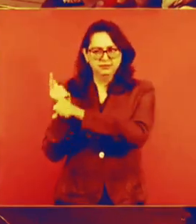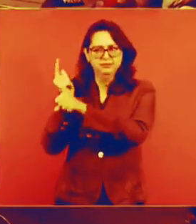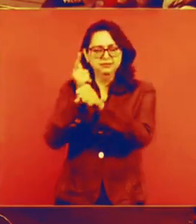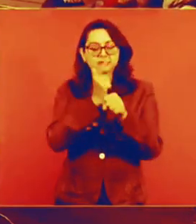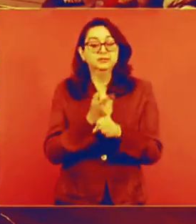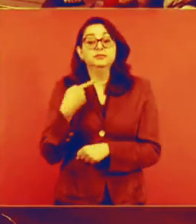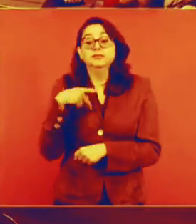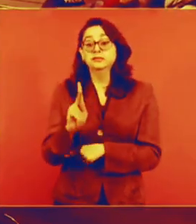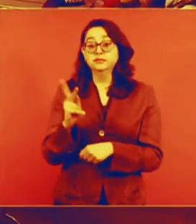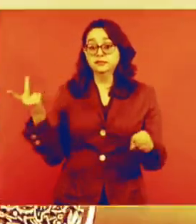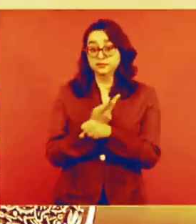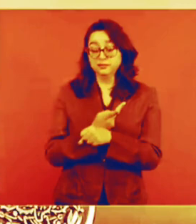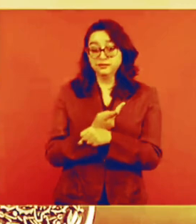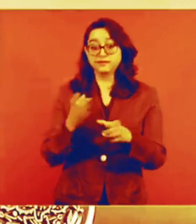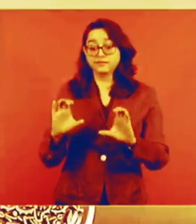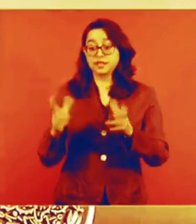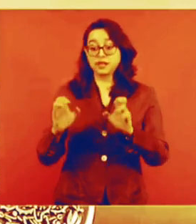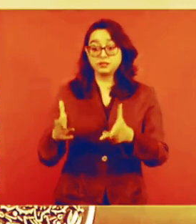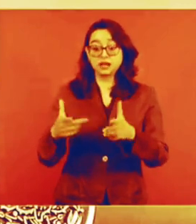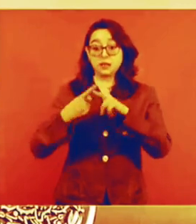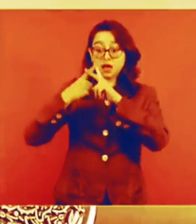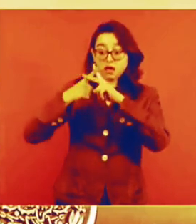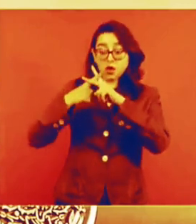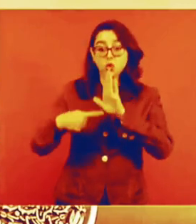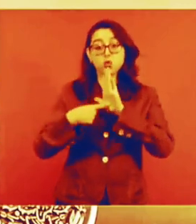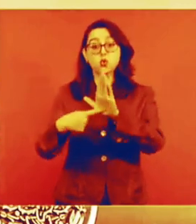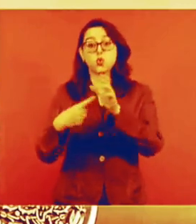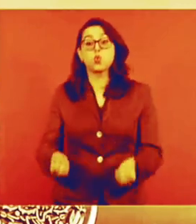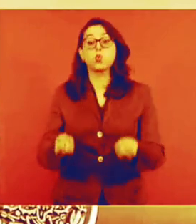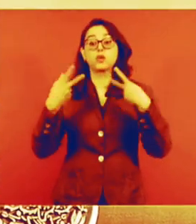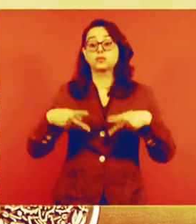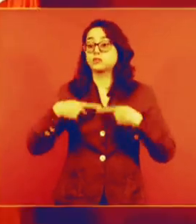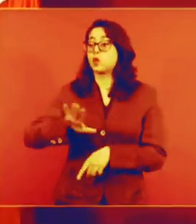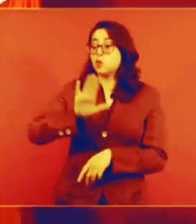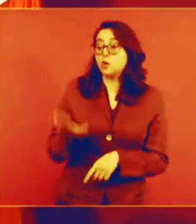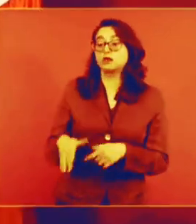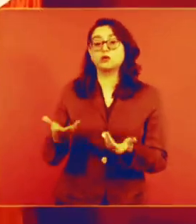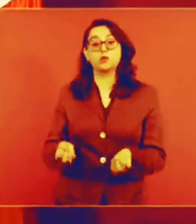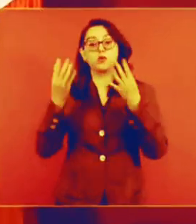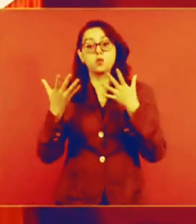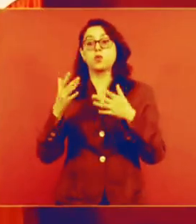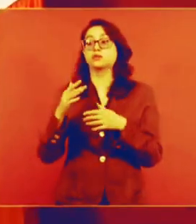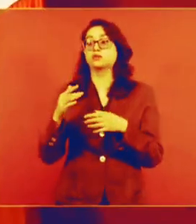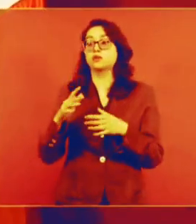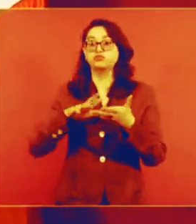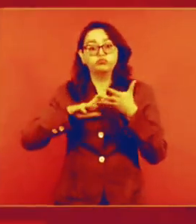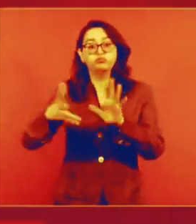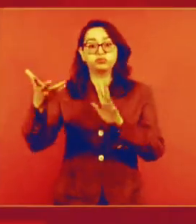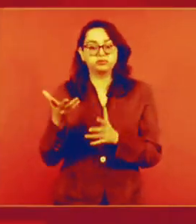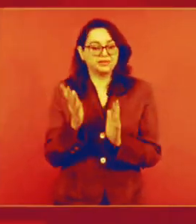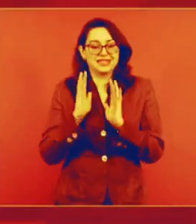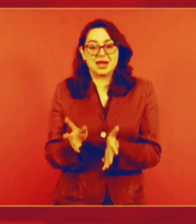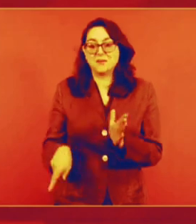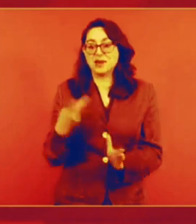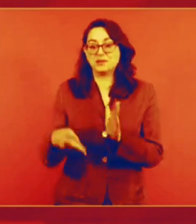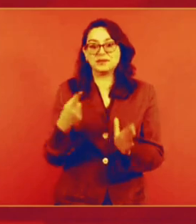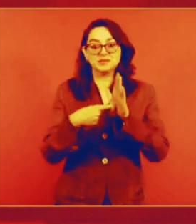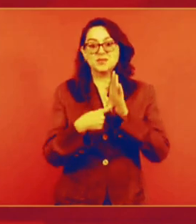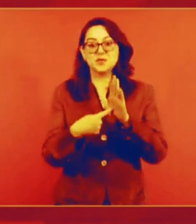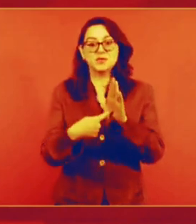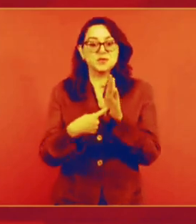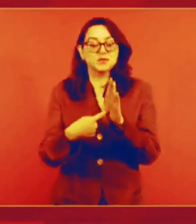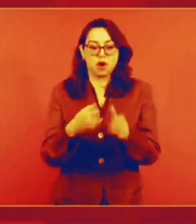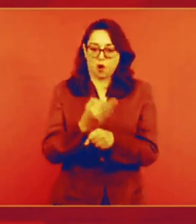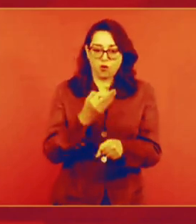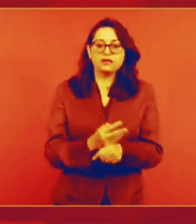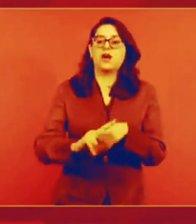hemos visto aquí. Y se los voy a volver a recordar. Es de los estados